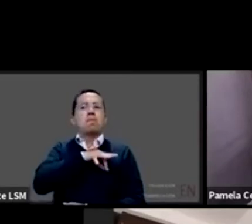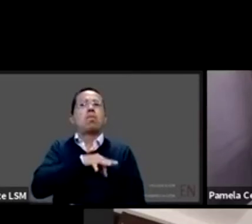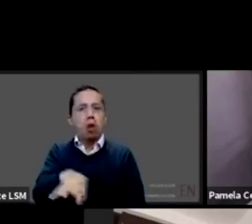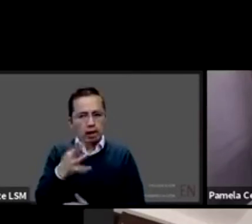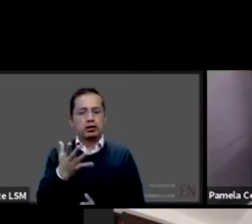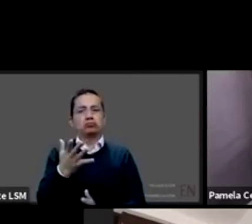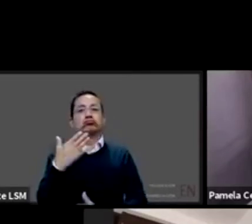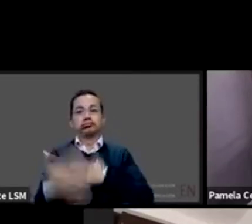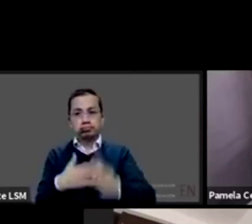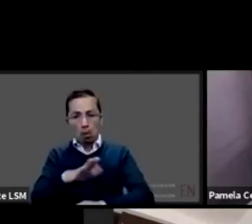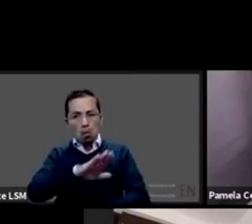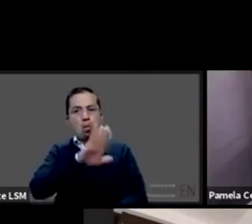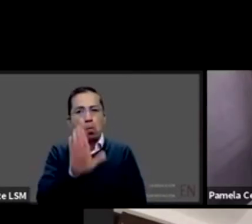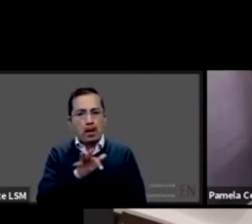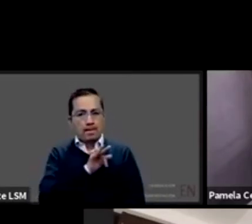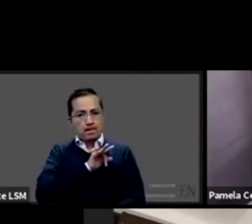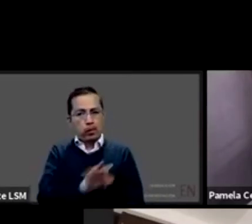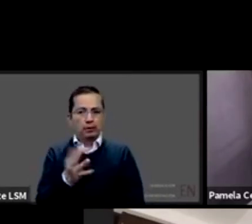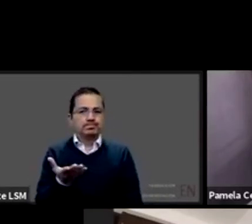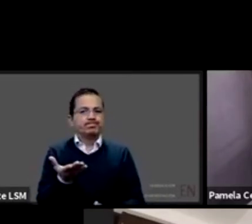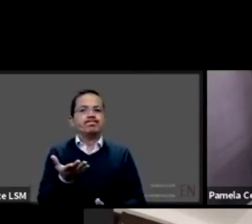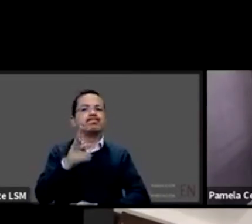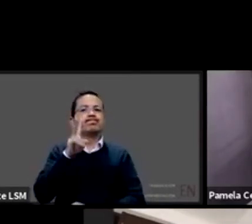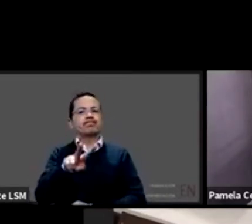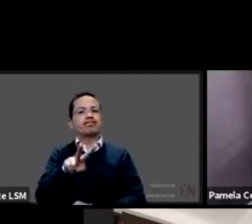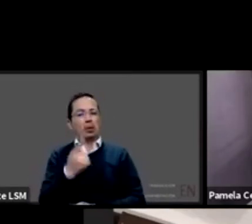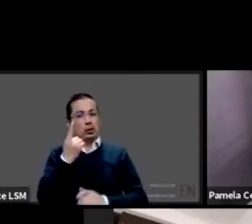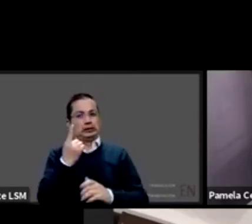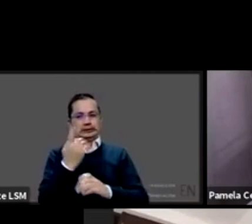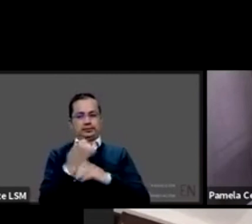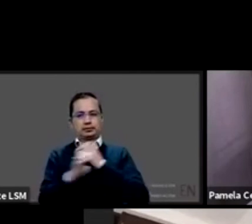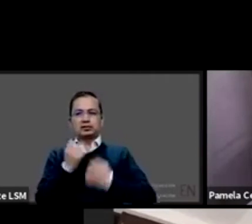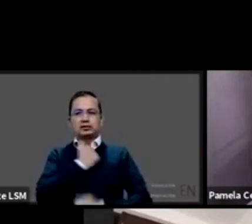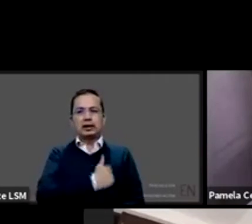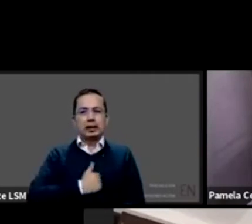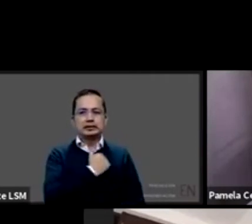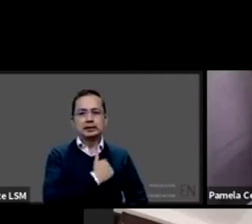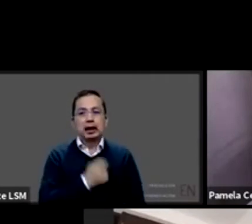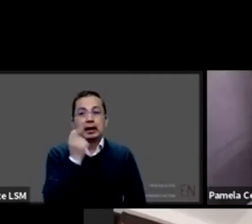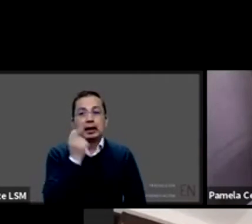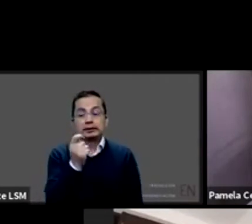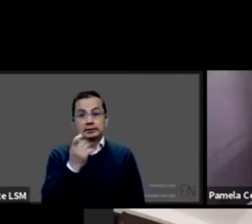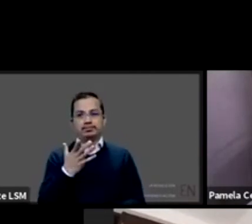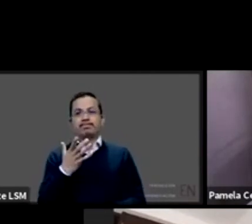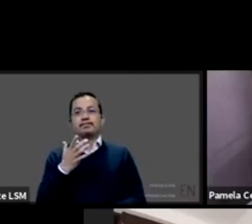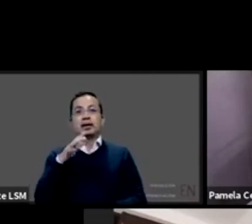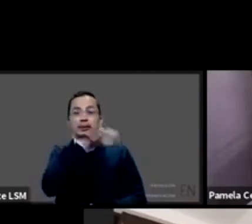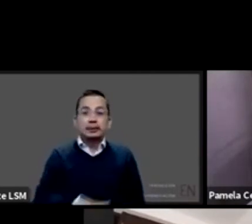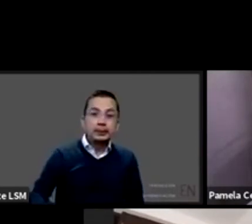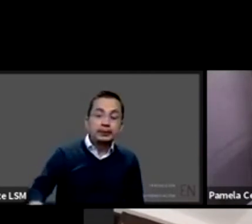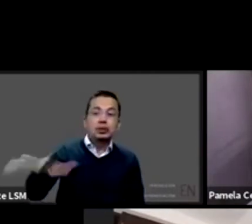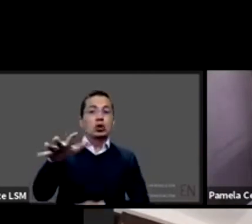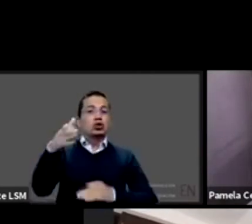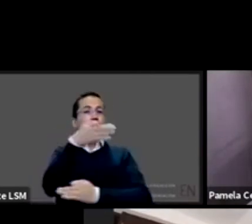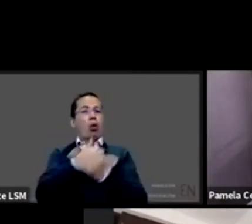esta enfermedad ha afectado en su forma grave a todos los grupos de edad, inclusive